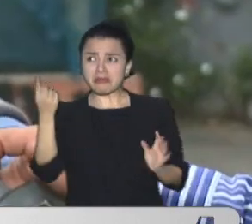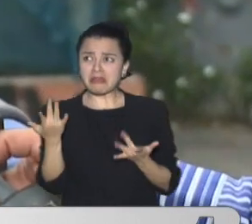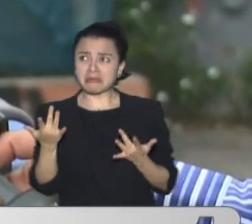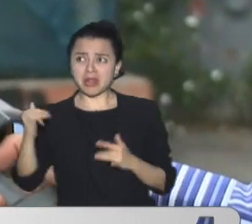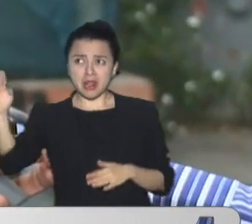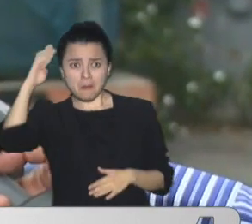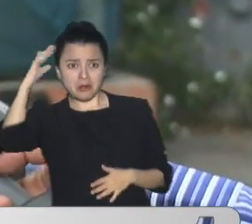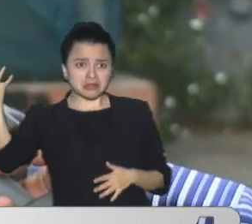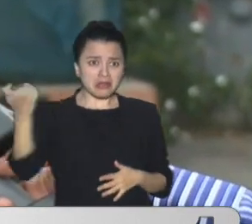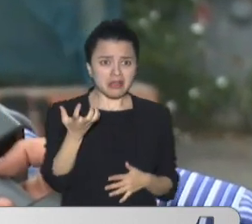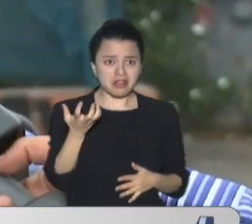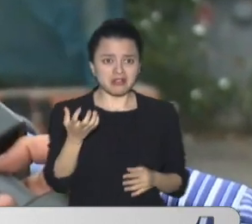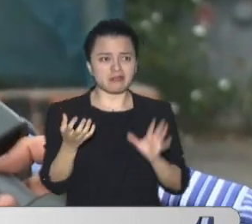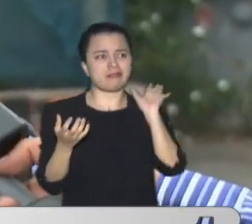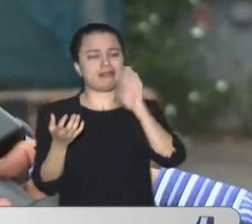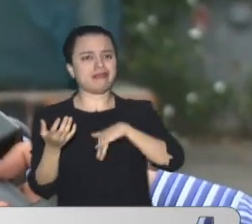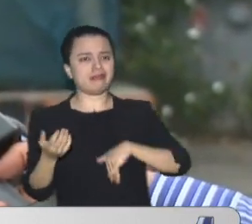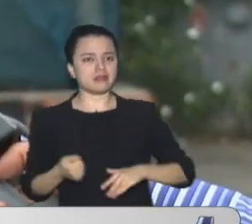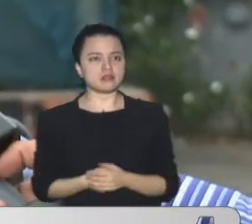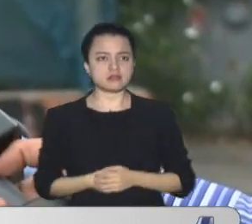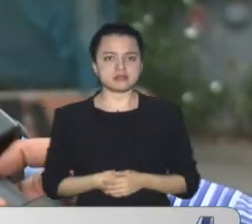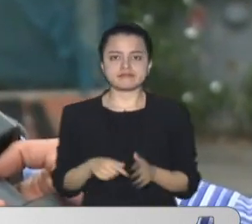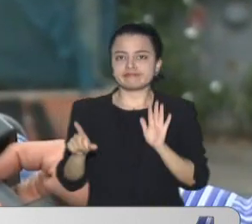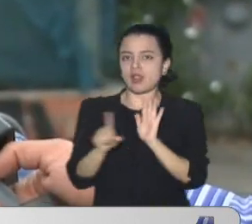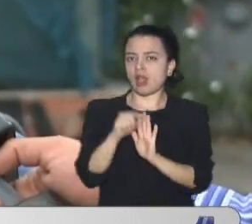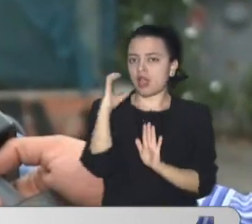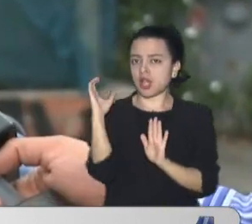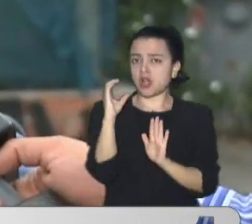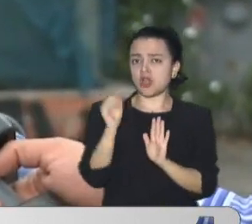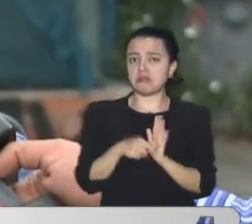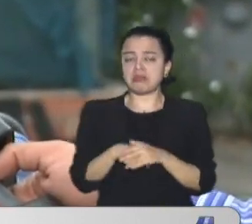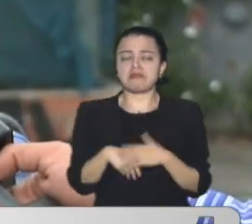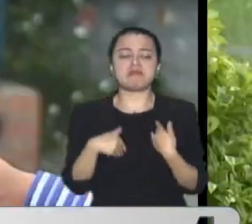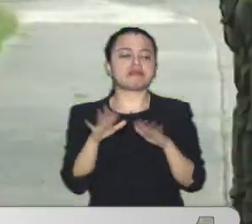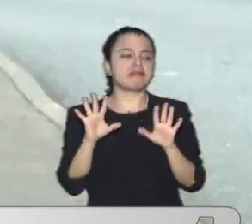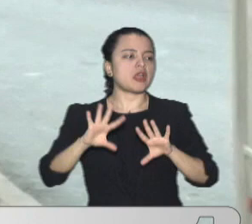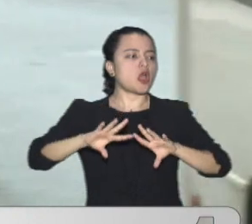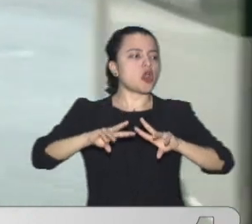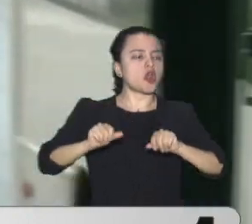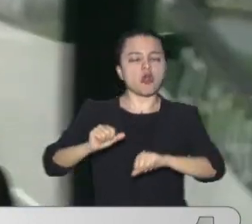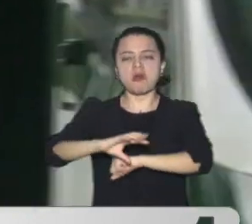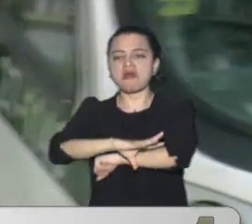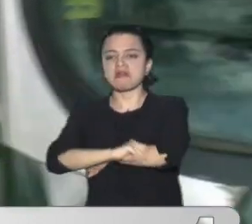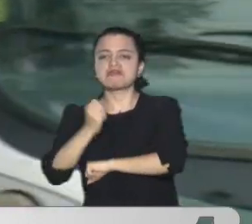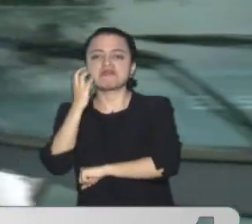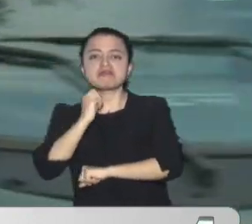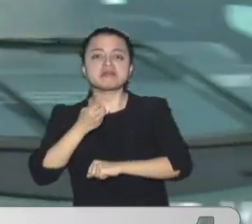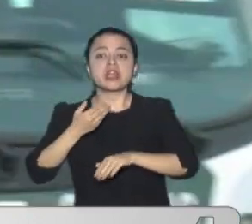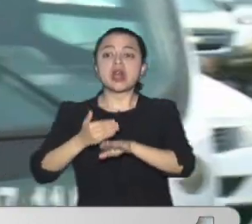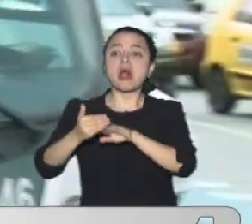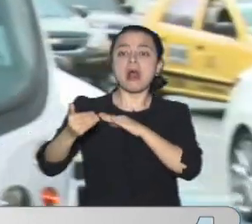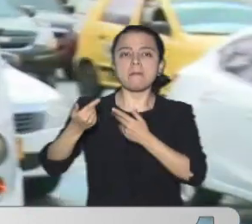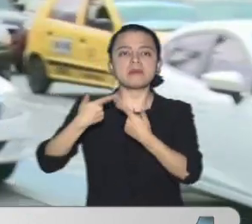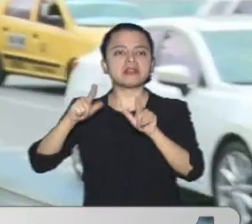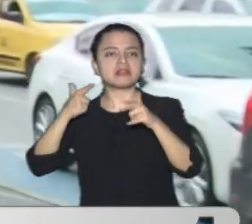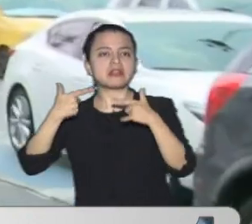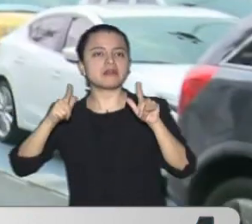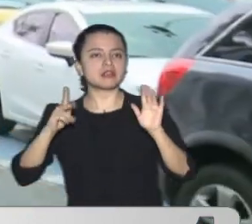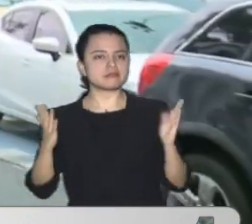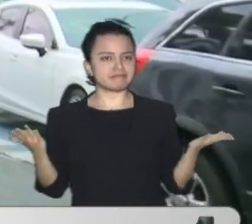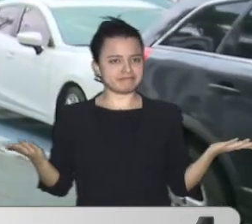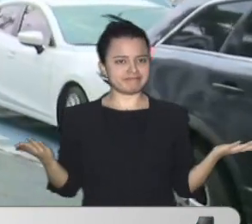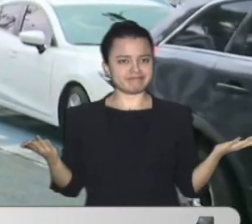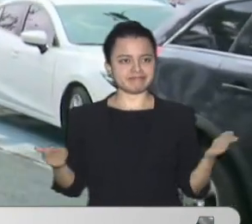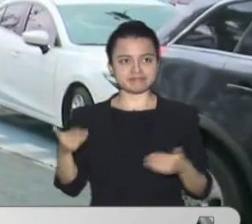Esa es la ley Que tenemos Aquí en Colombia Entonces por todo La gente hace Lo que quiere Porque vuelven Y los sueltan En el sector Fue habilitado Este